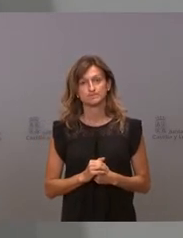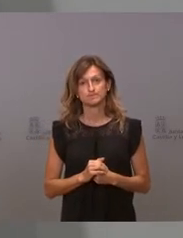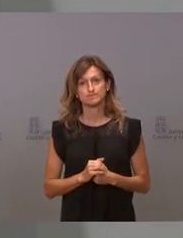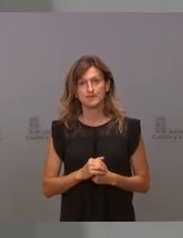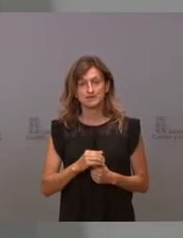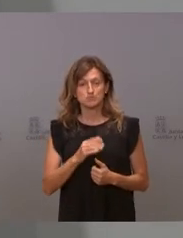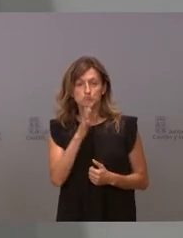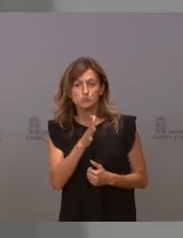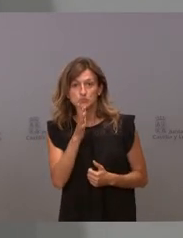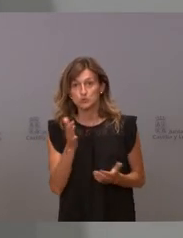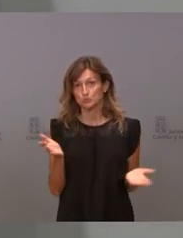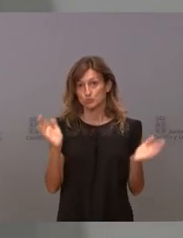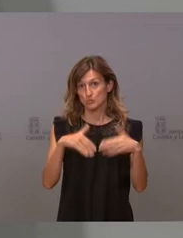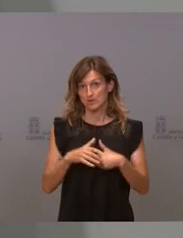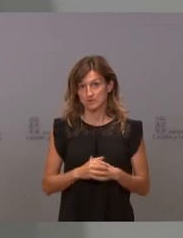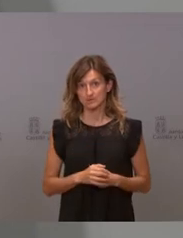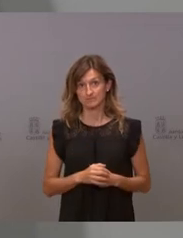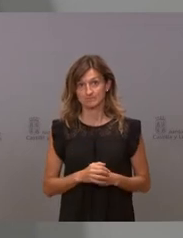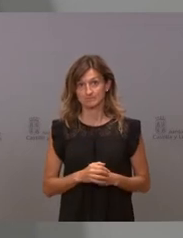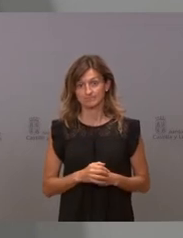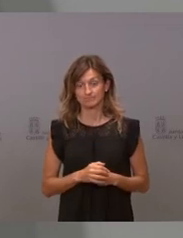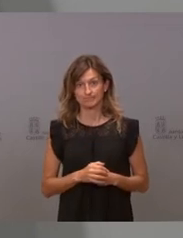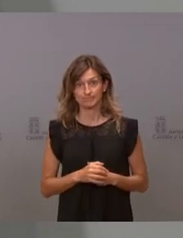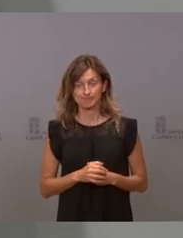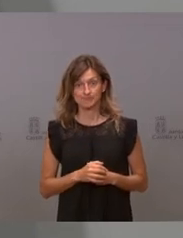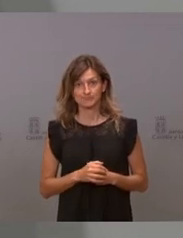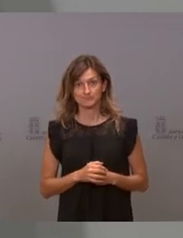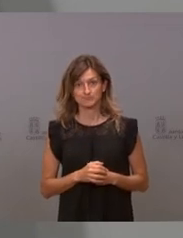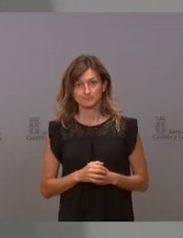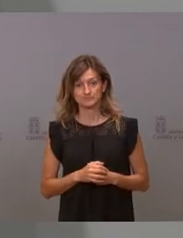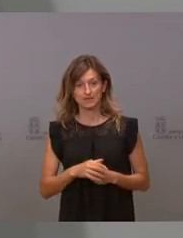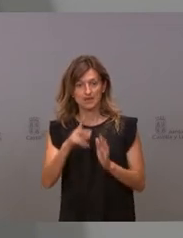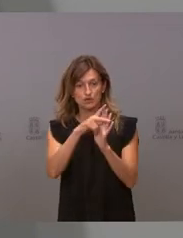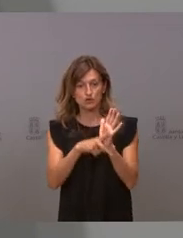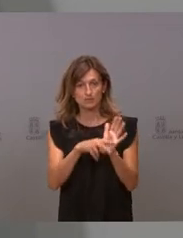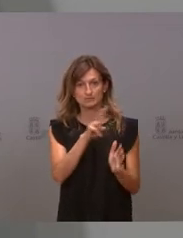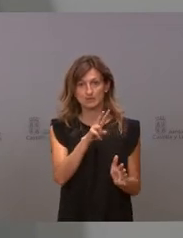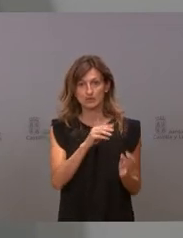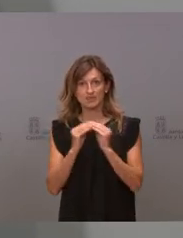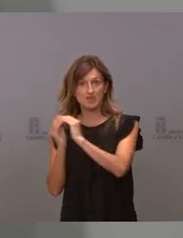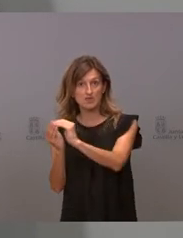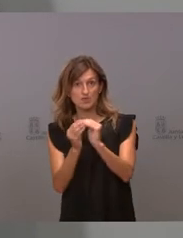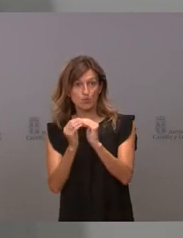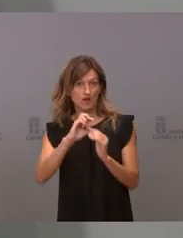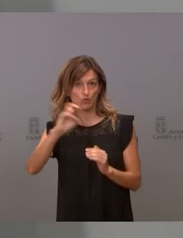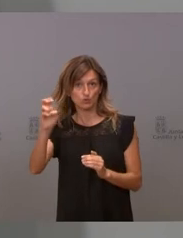que no hay motivo. Las normas para Valladolid son las mismas normas que para todo el mundo.